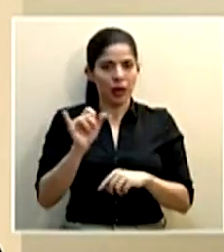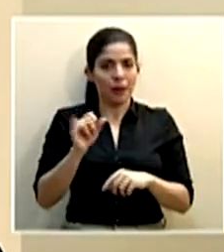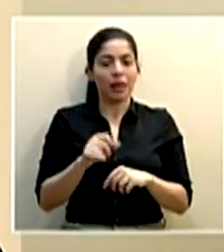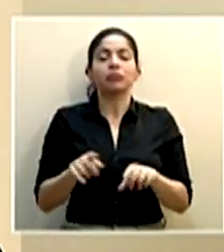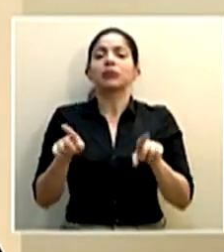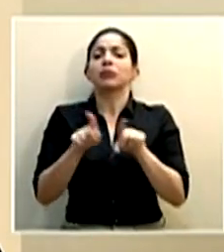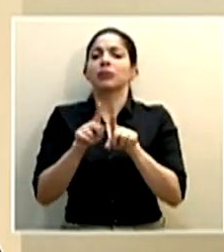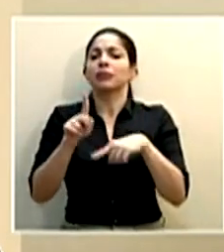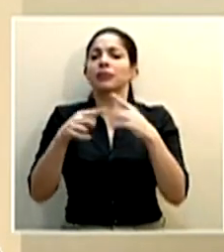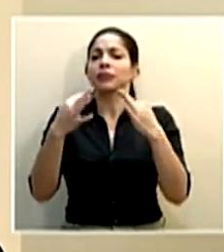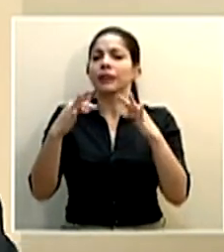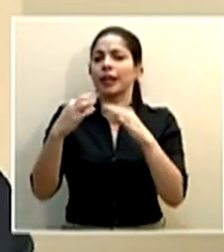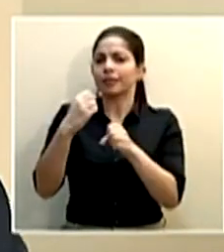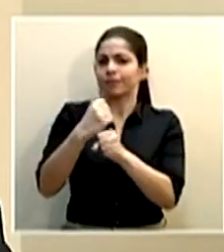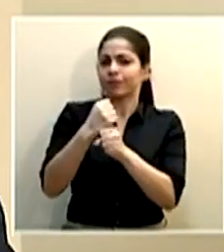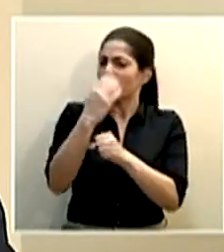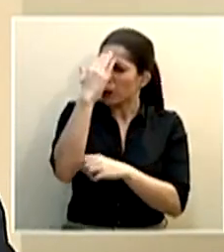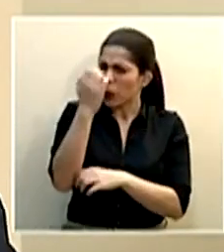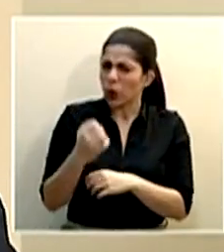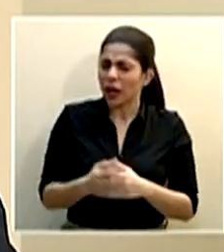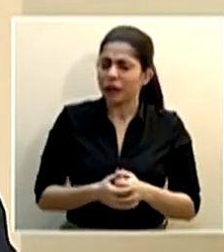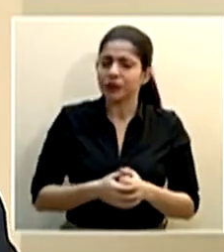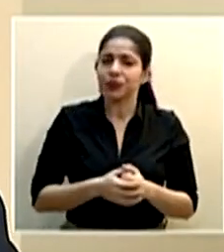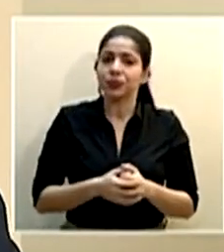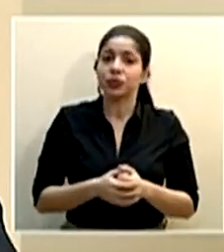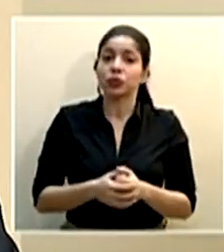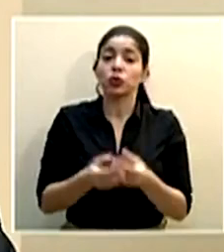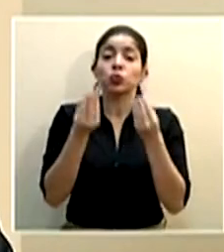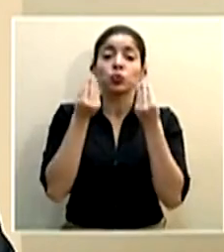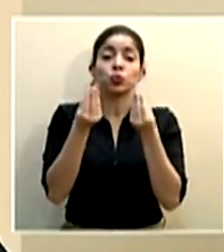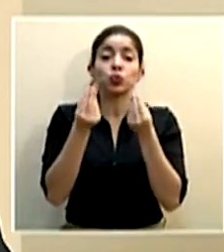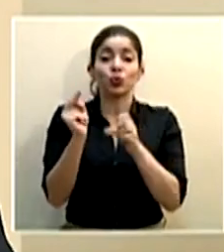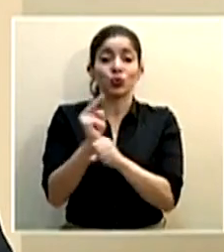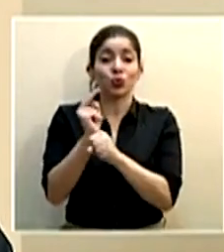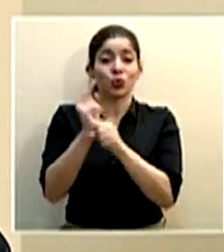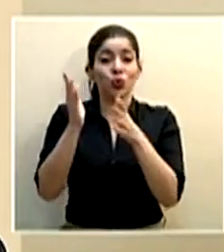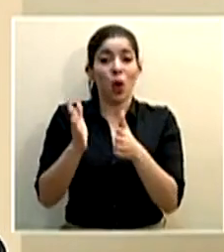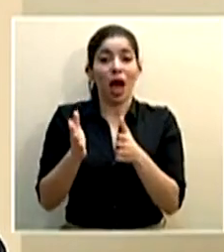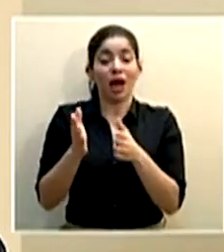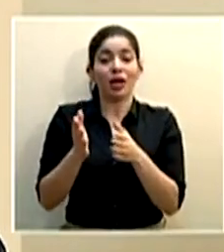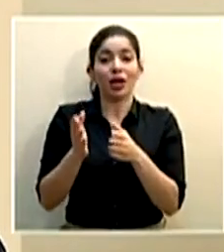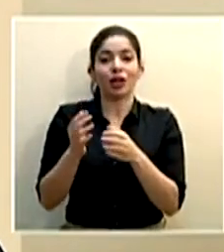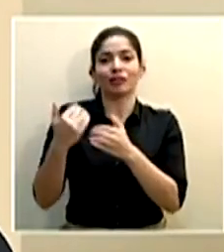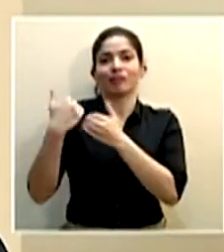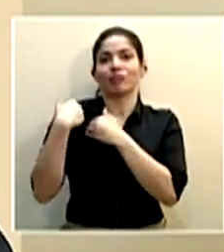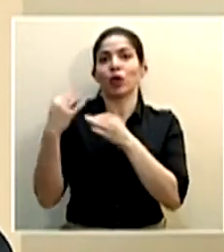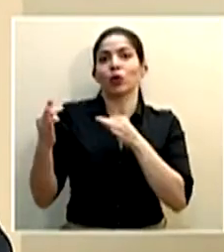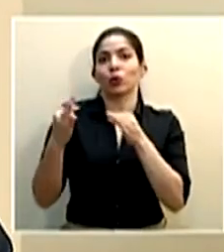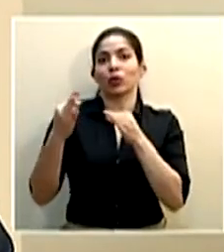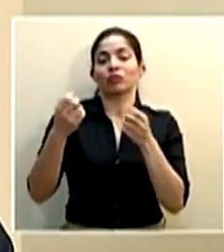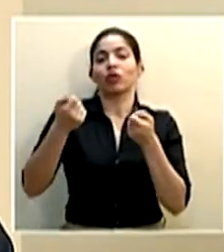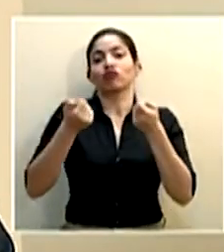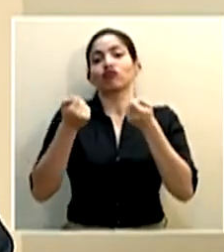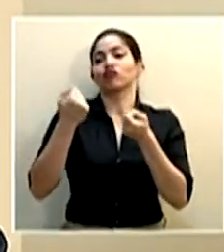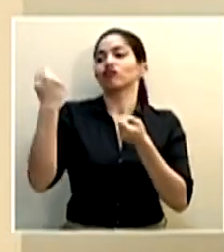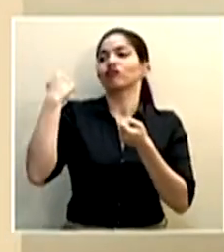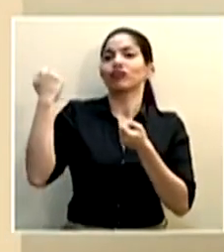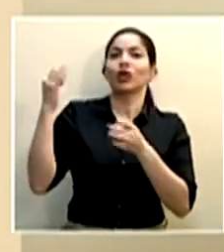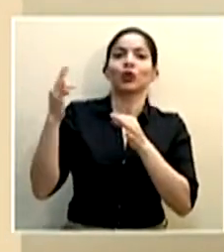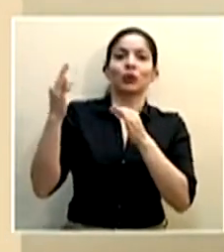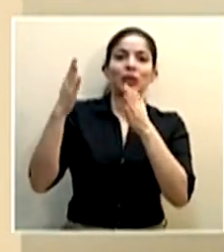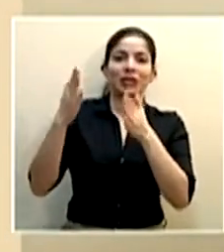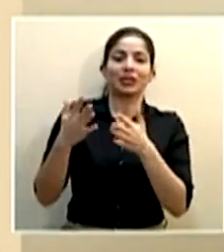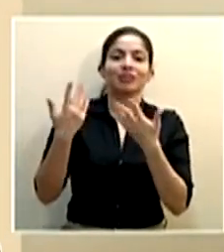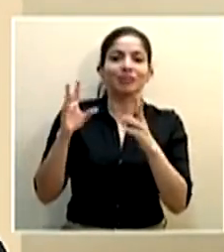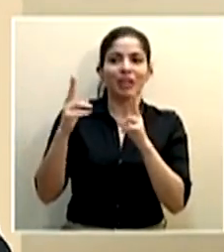trataremos de trabajar porque con muchos de los usuarios son operadores de turismo que llevan al turista y son